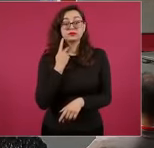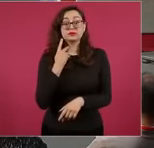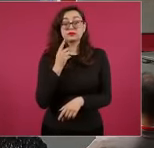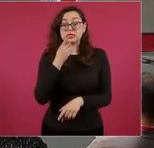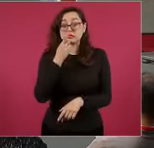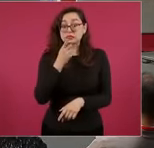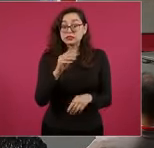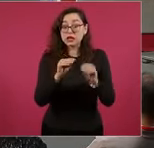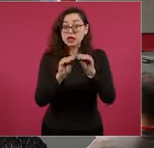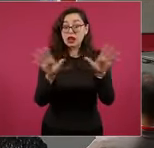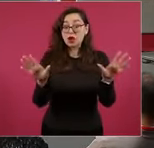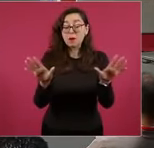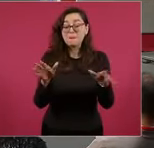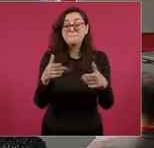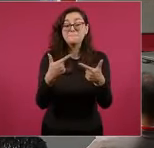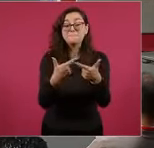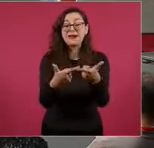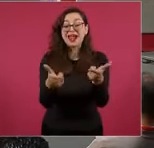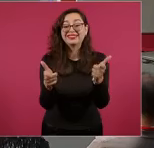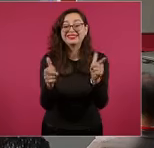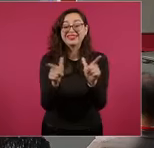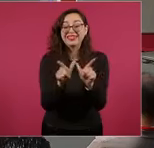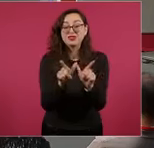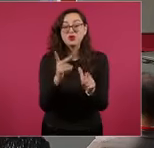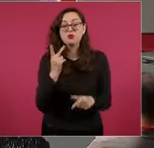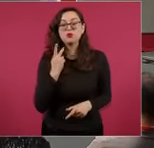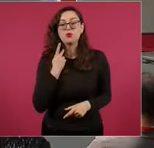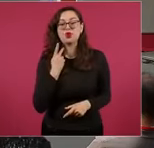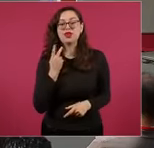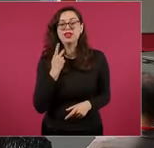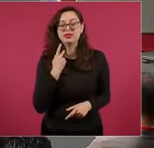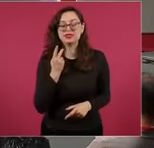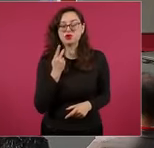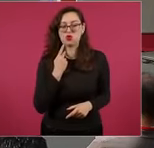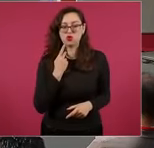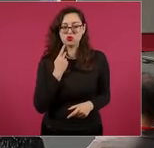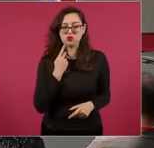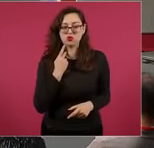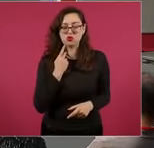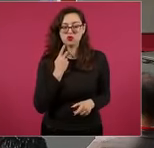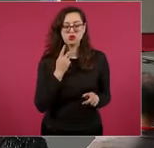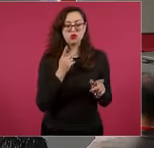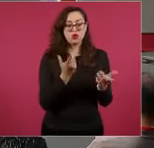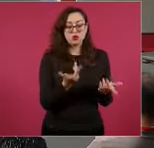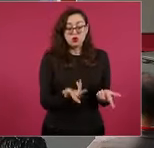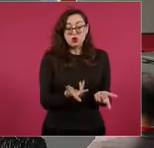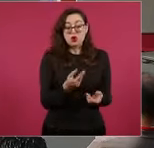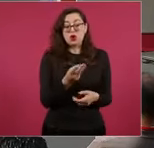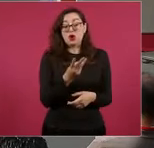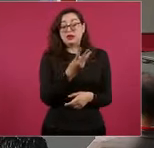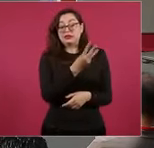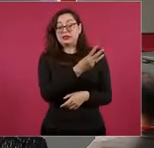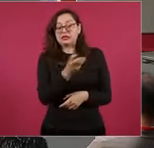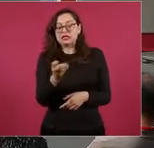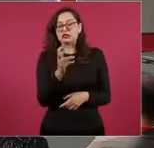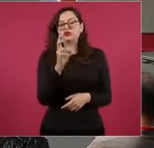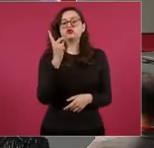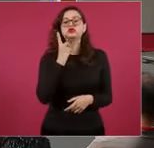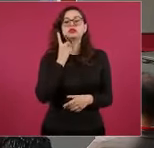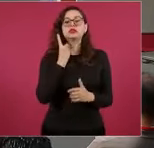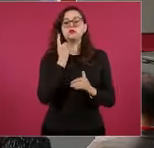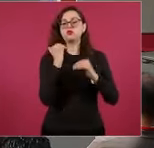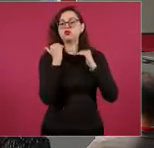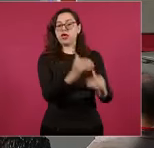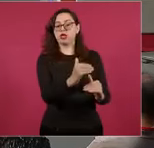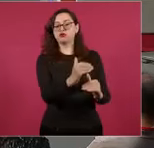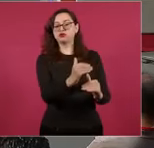Constitución, ningún partido político, podrá contar con más de 300 diputados por